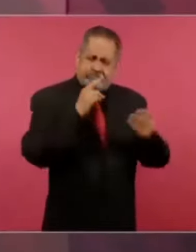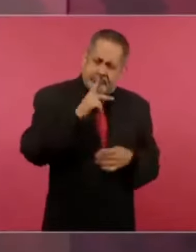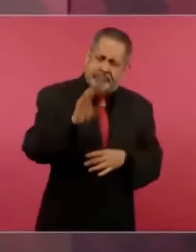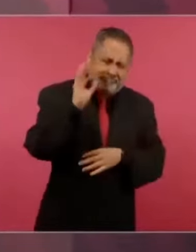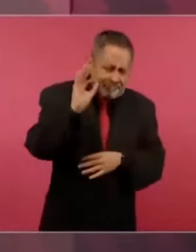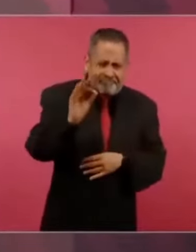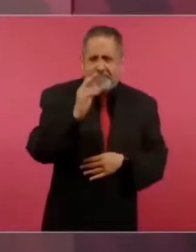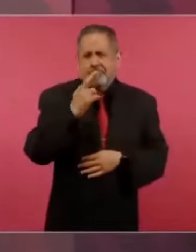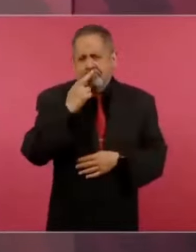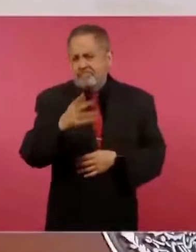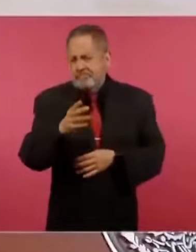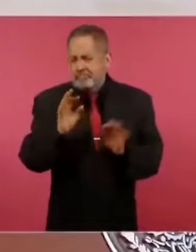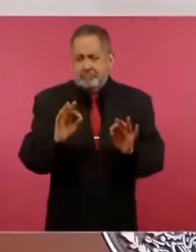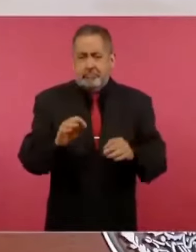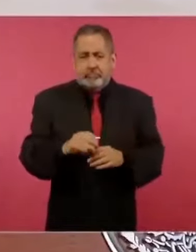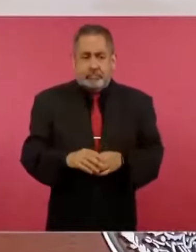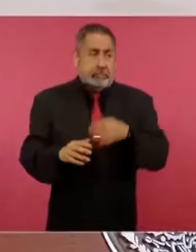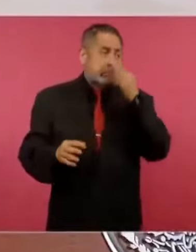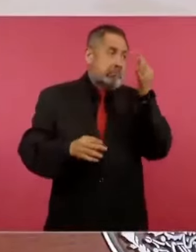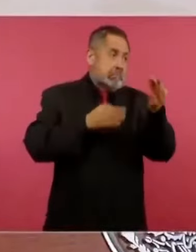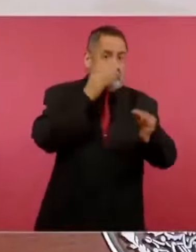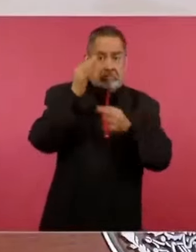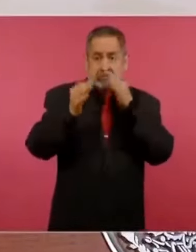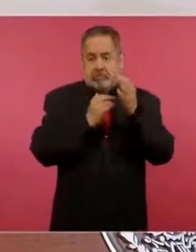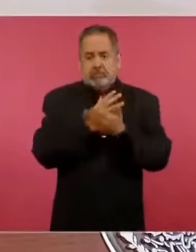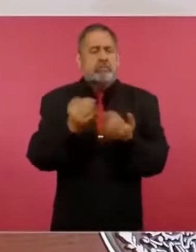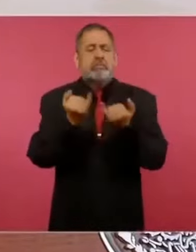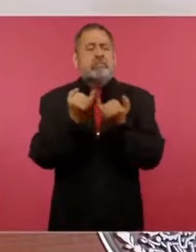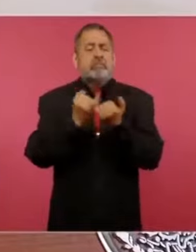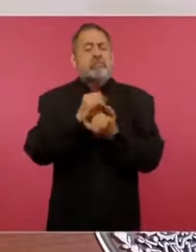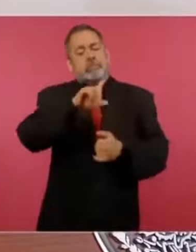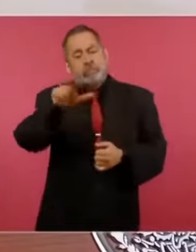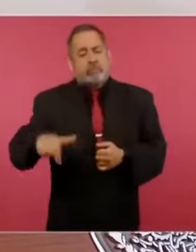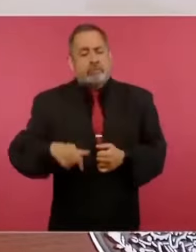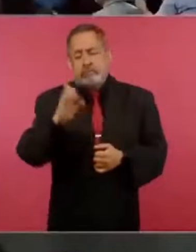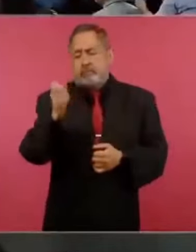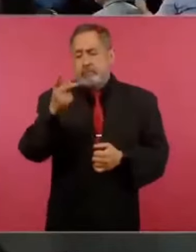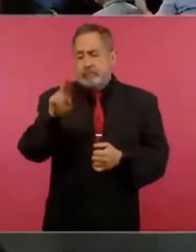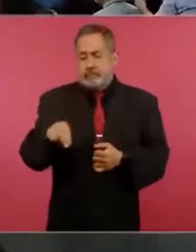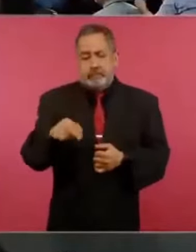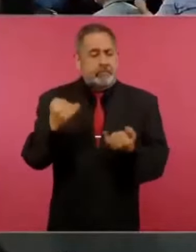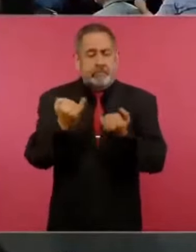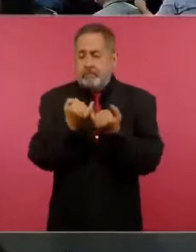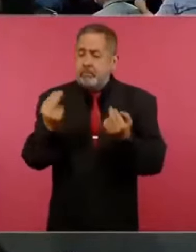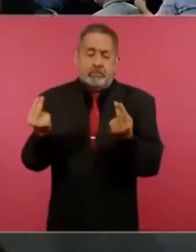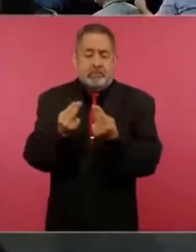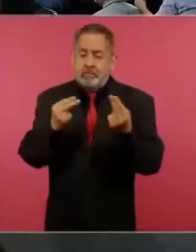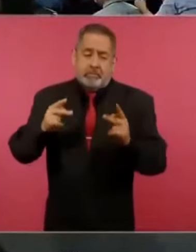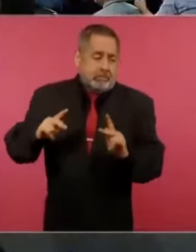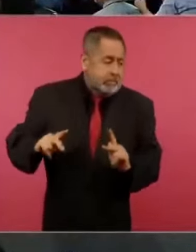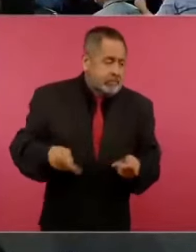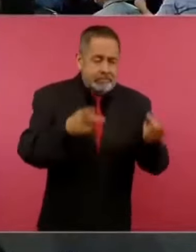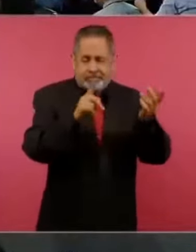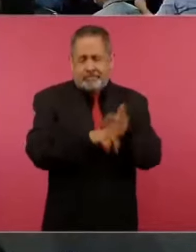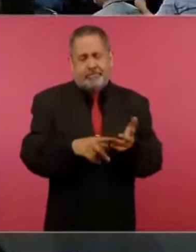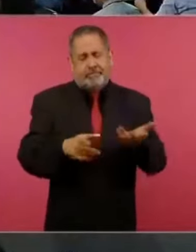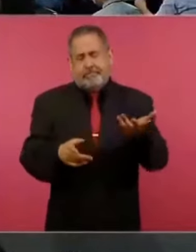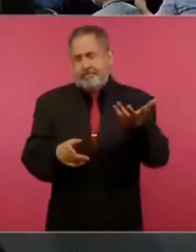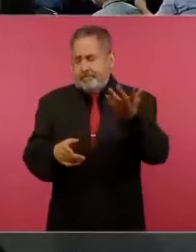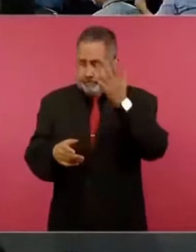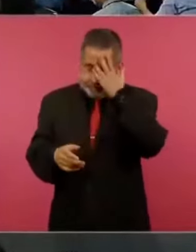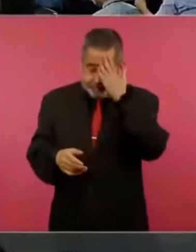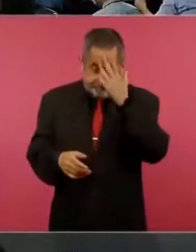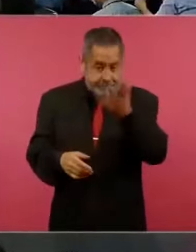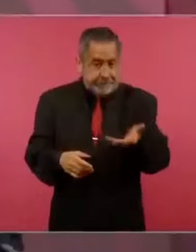Reforma Energética. Porque se necesitaba inversión extranjera y si